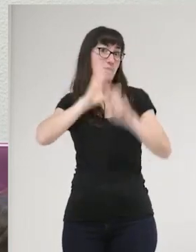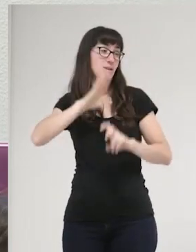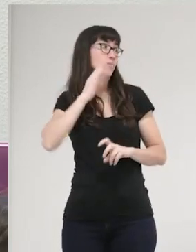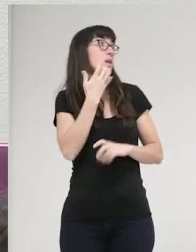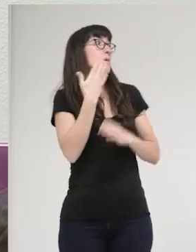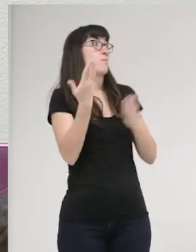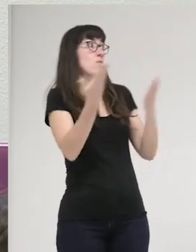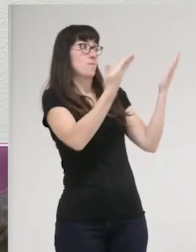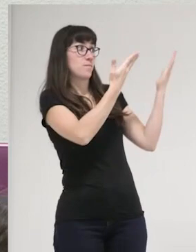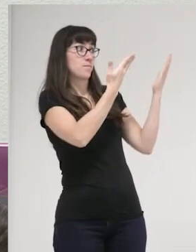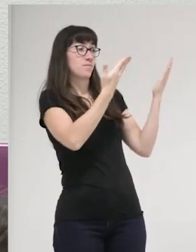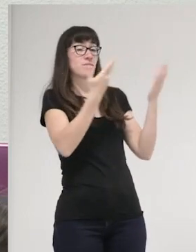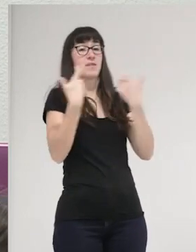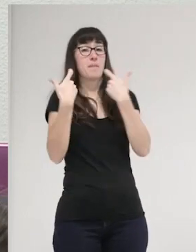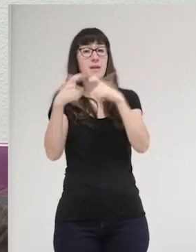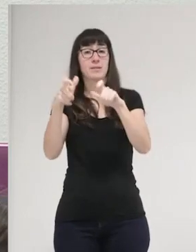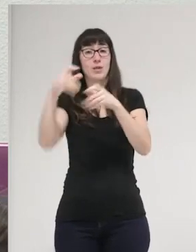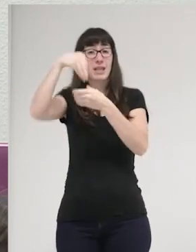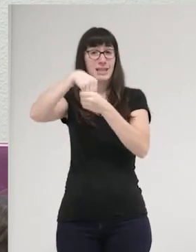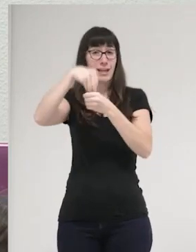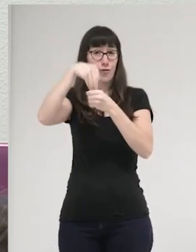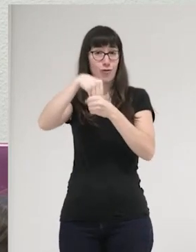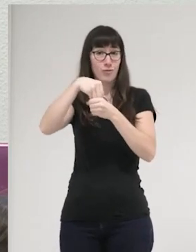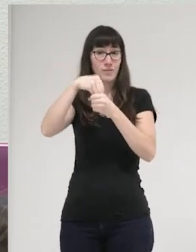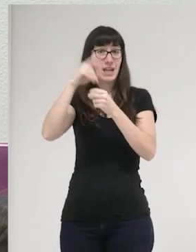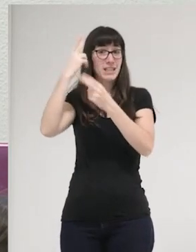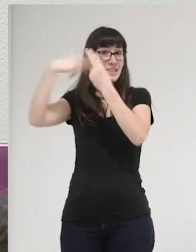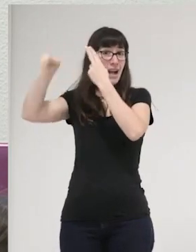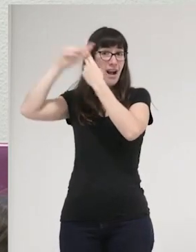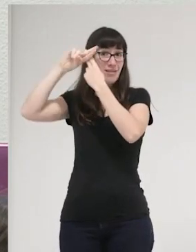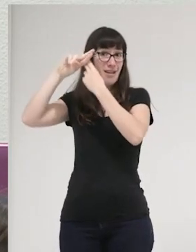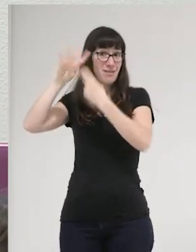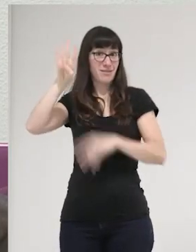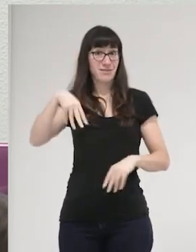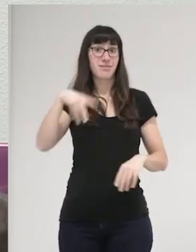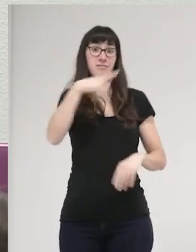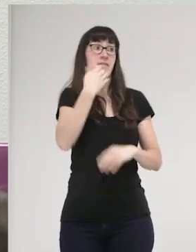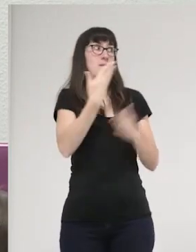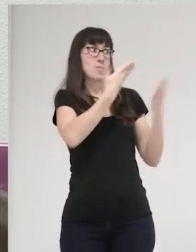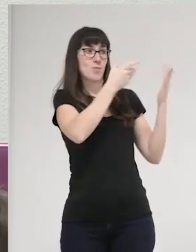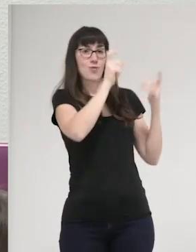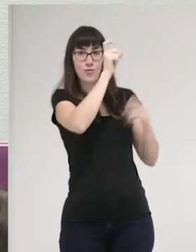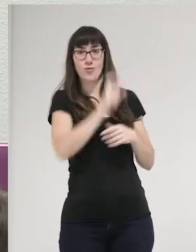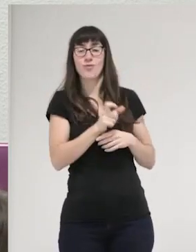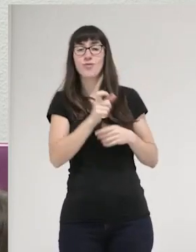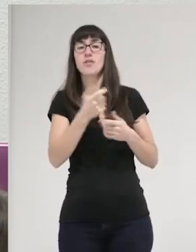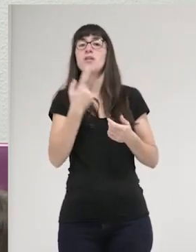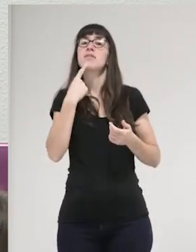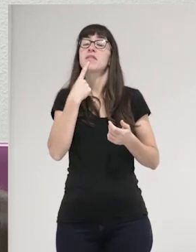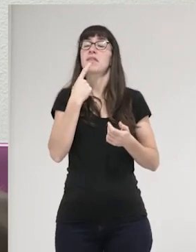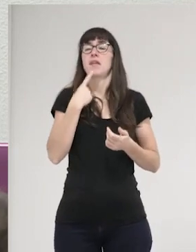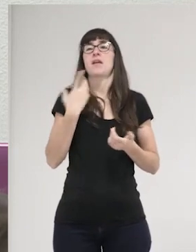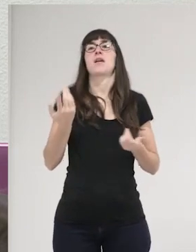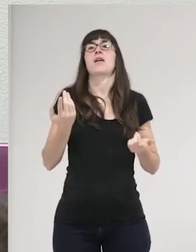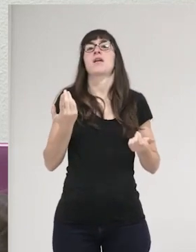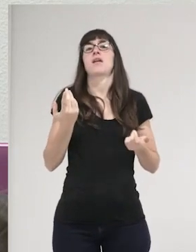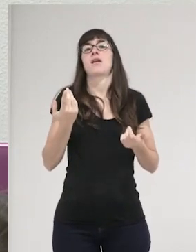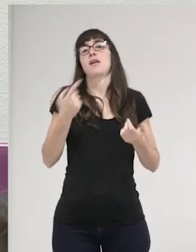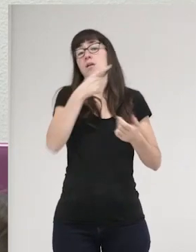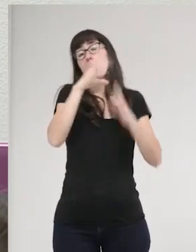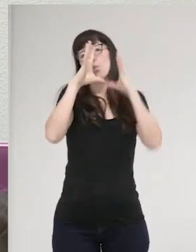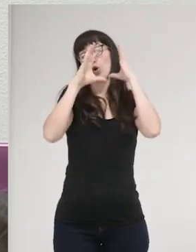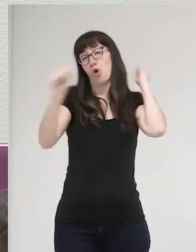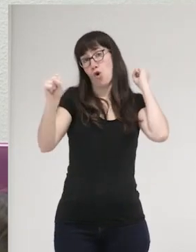el Departamento de Interior de la Generalitat de Cataluña, en la cual lo que se hace es, bueno, es un